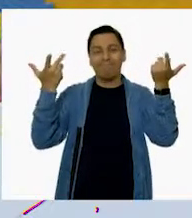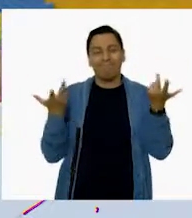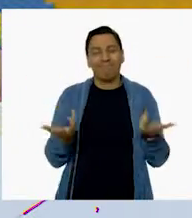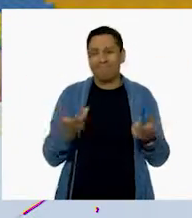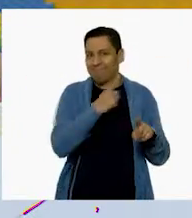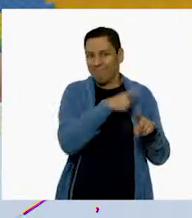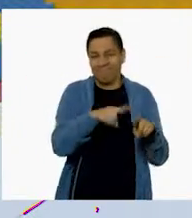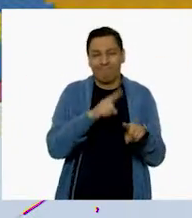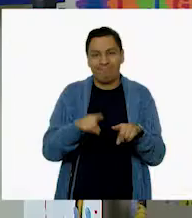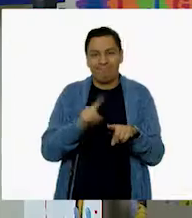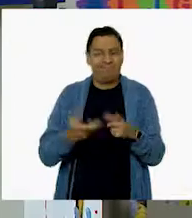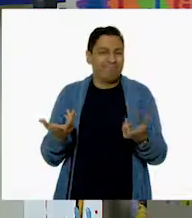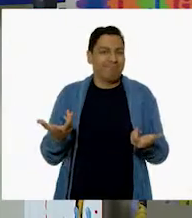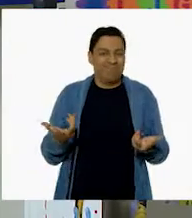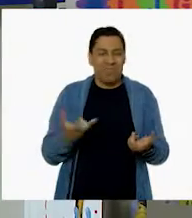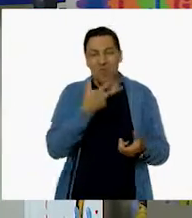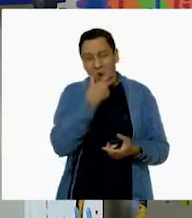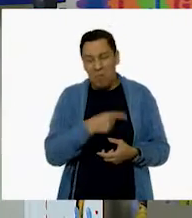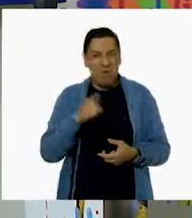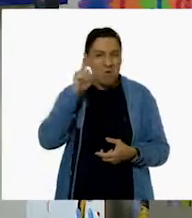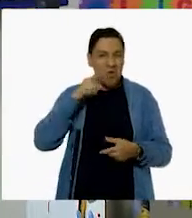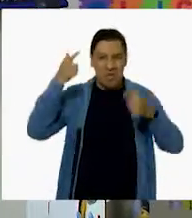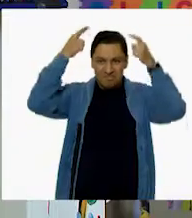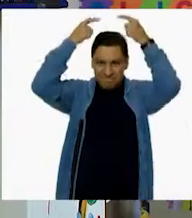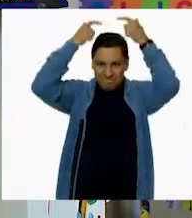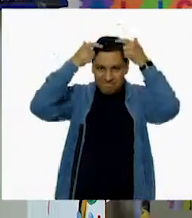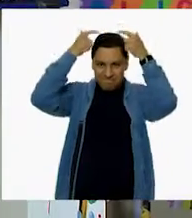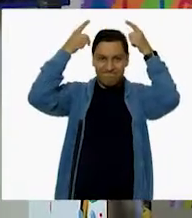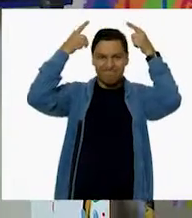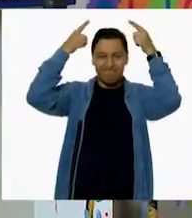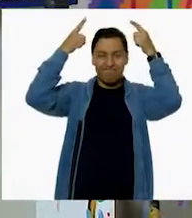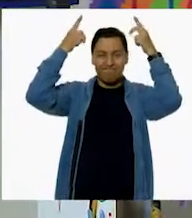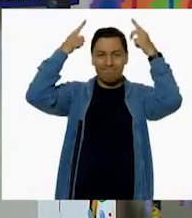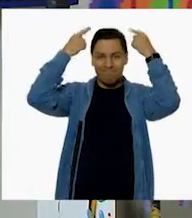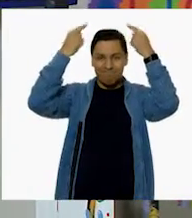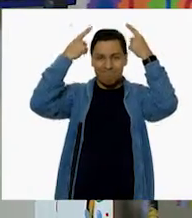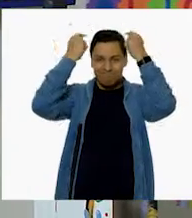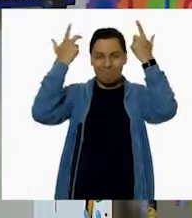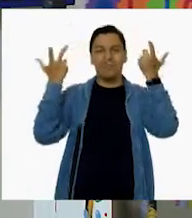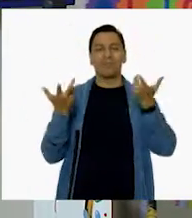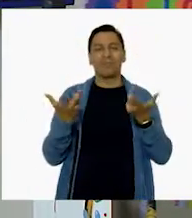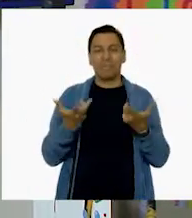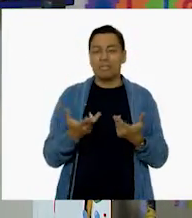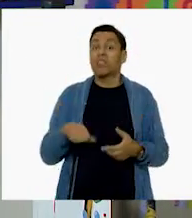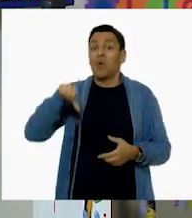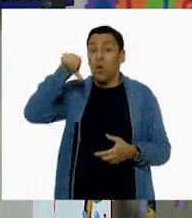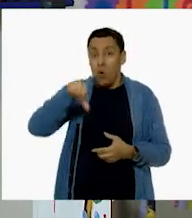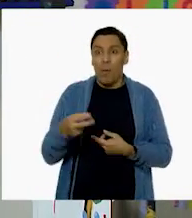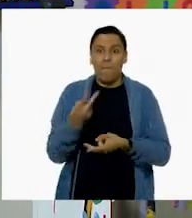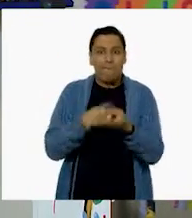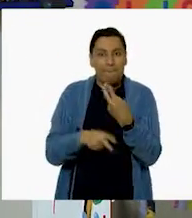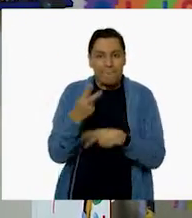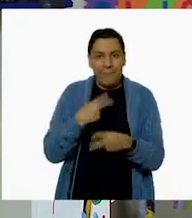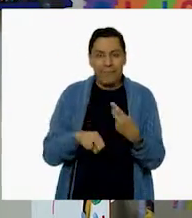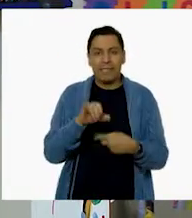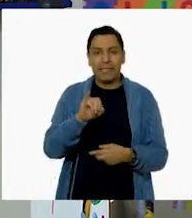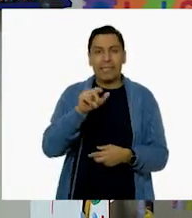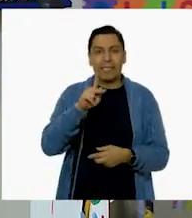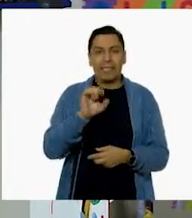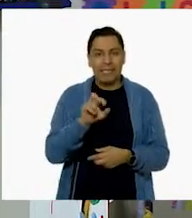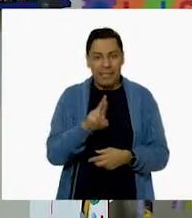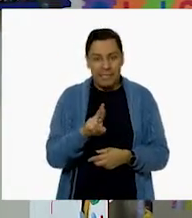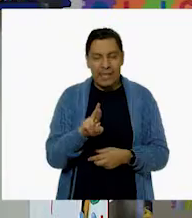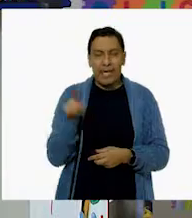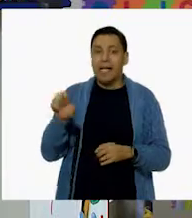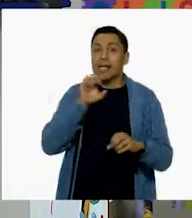y los enfermeros. Por supuesto, Gloria. De hecho, contamos con la maravillosa participación de Iker, quien entrevistó a